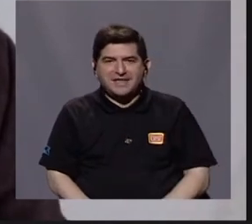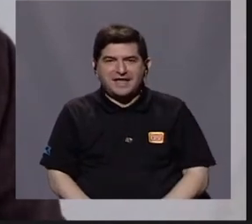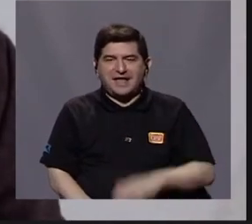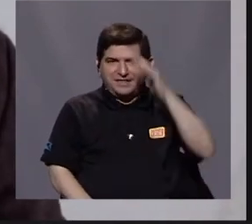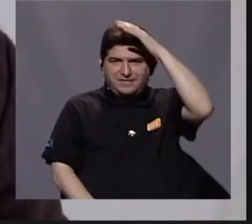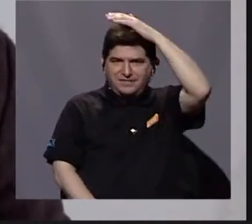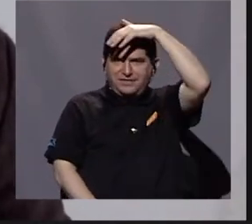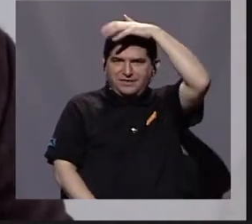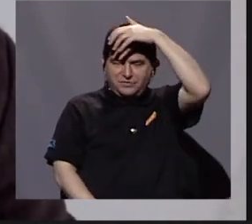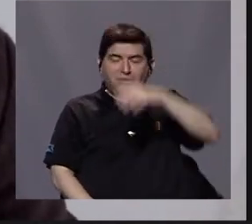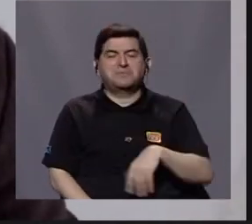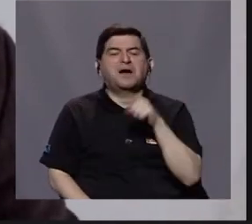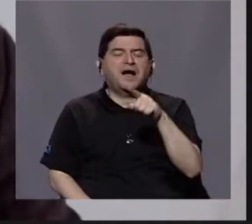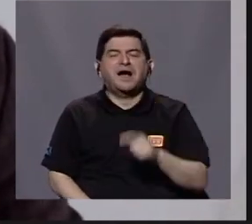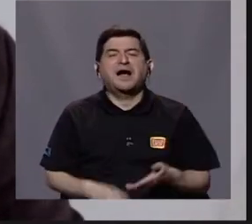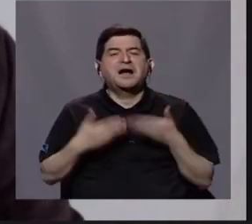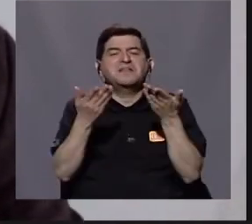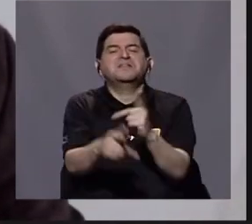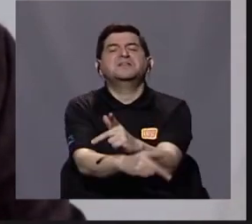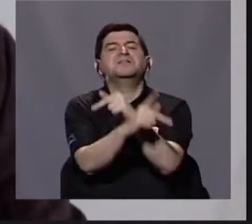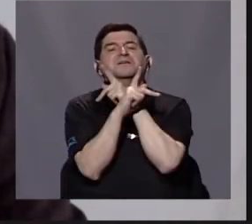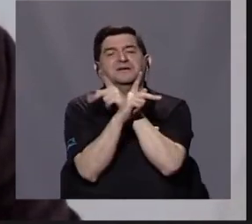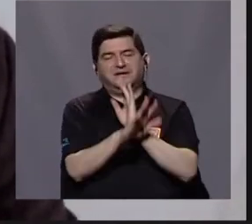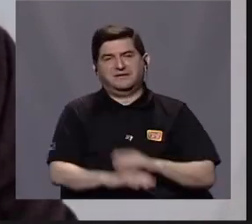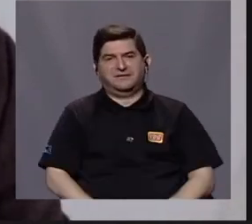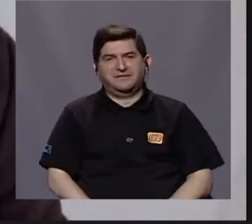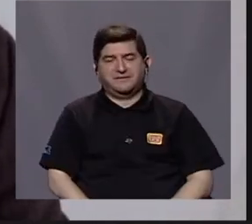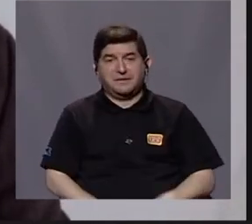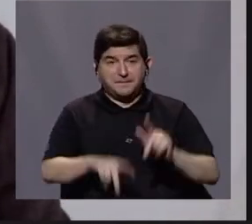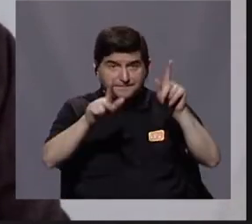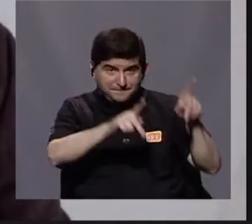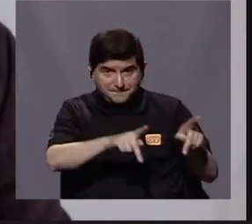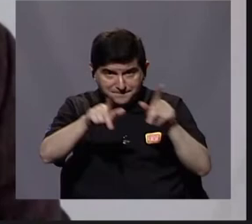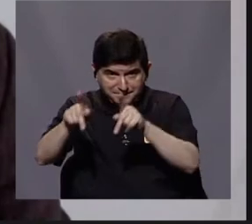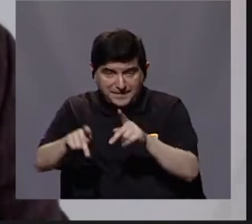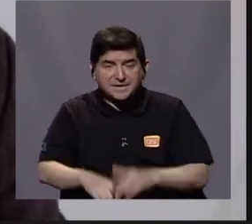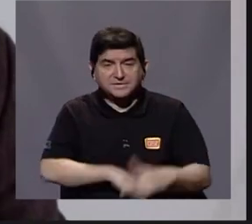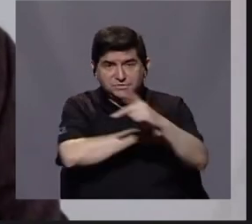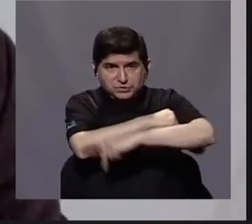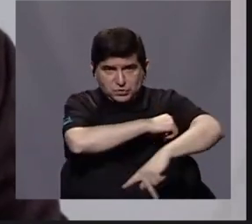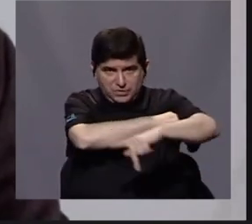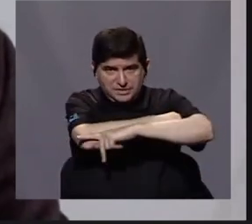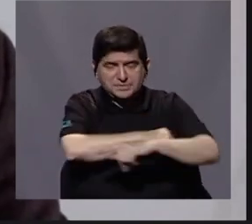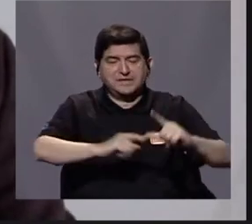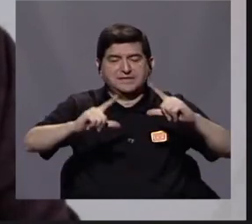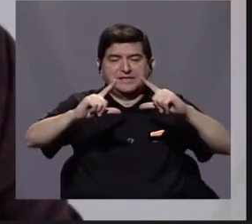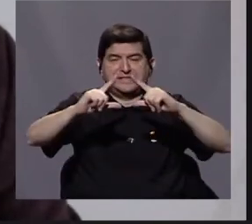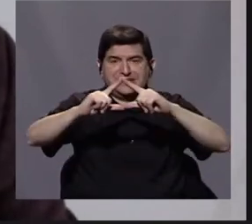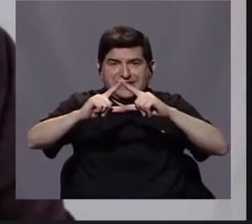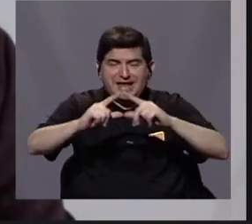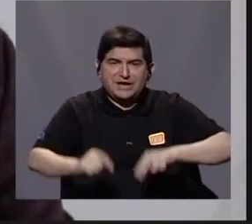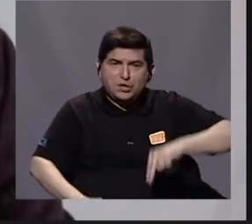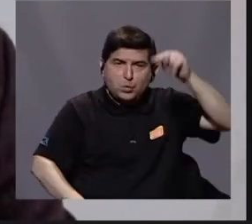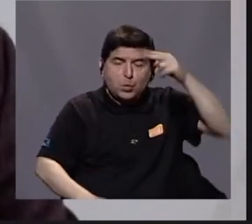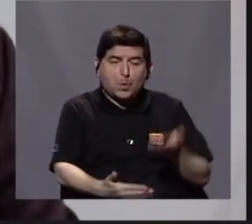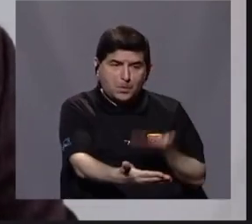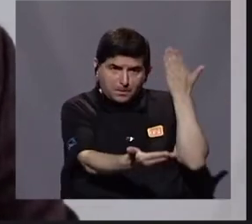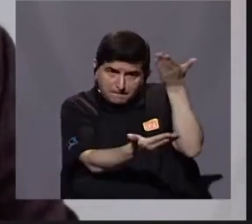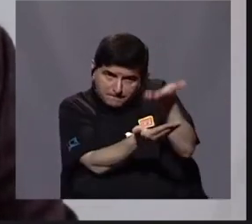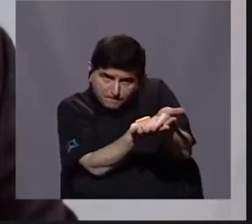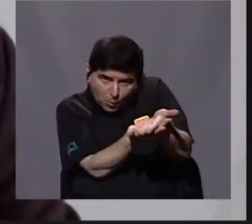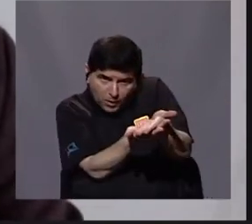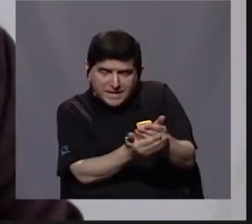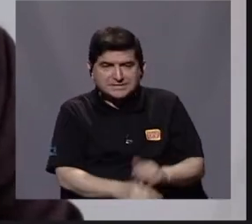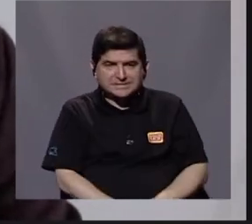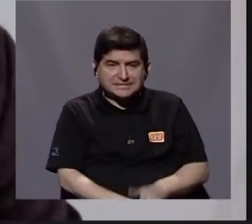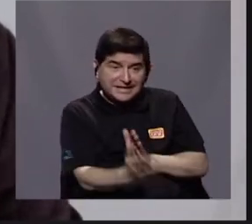otorgamiento del refugio. Es decir, para los habitantes de los países del Triángulo del Norte, la propuesta de llegar,